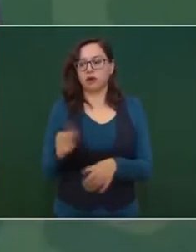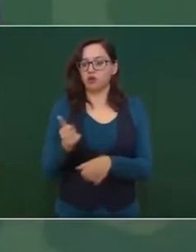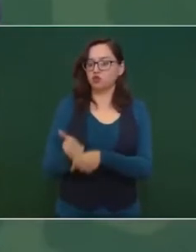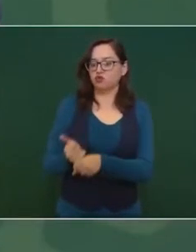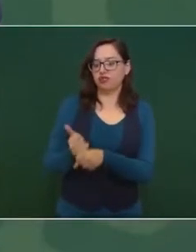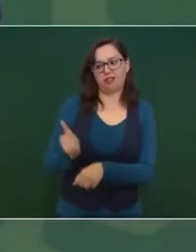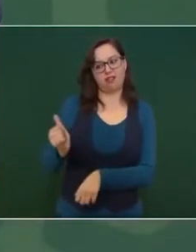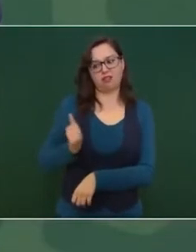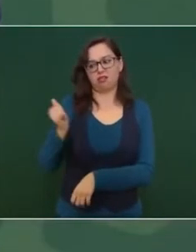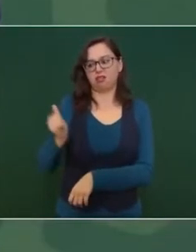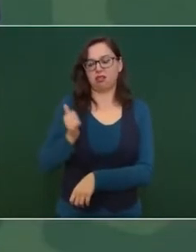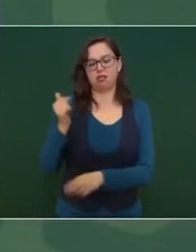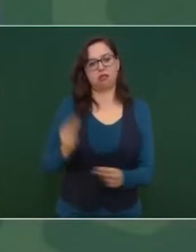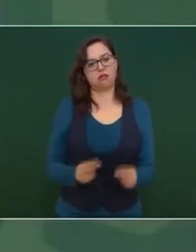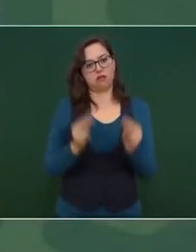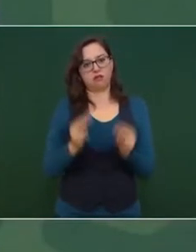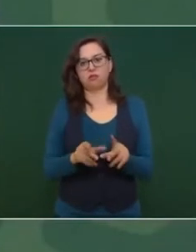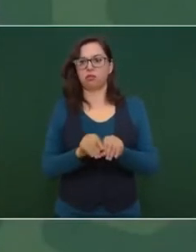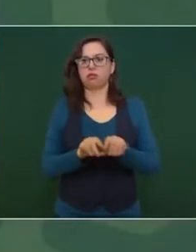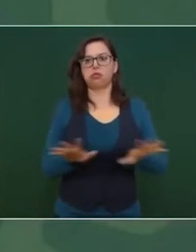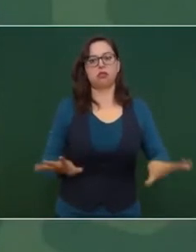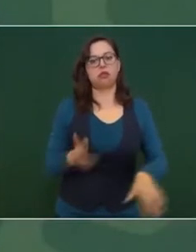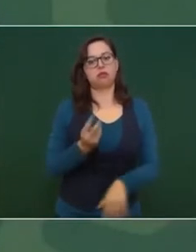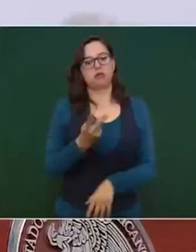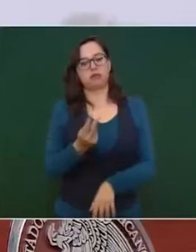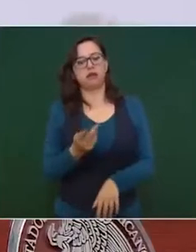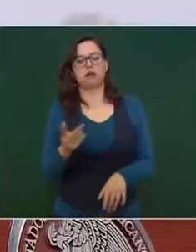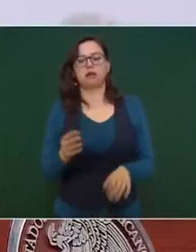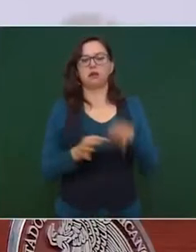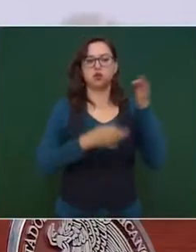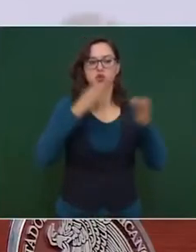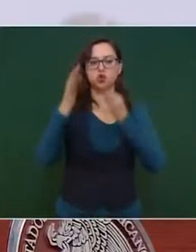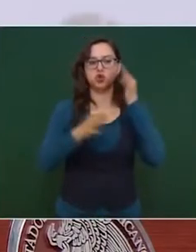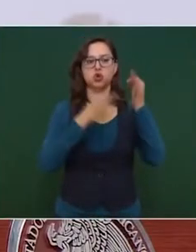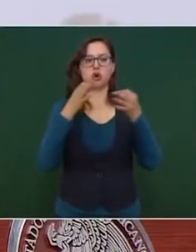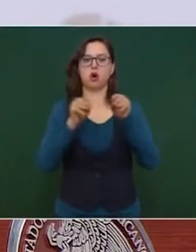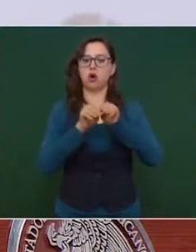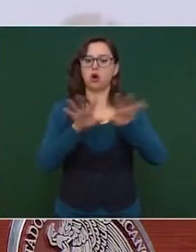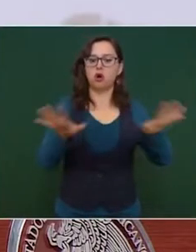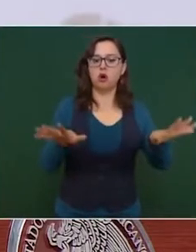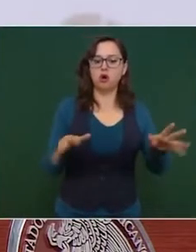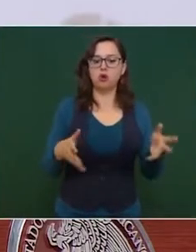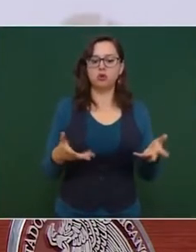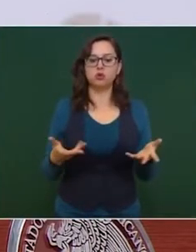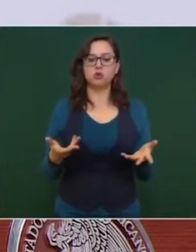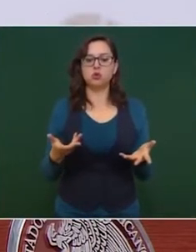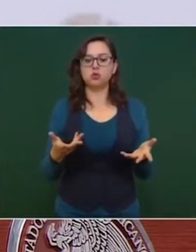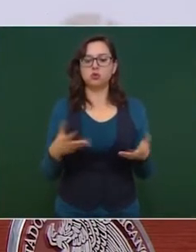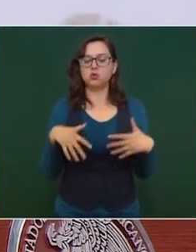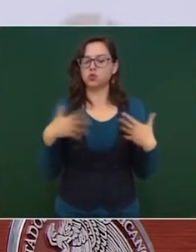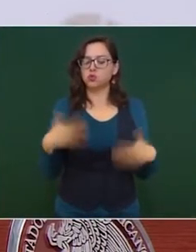de la gente y de sacar provecho